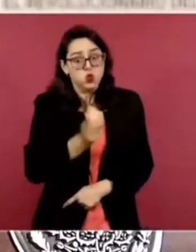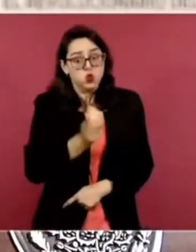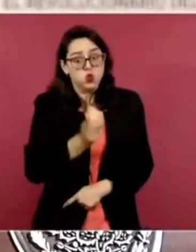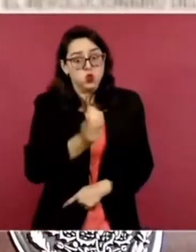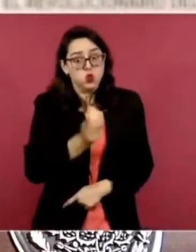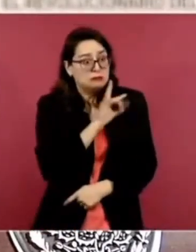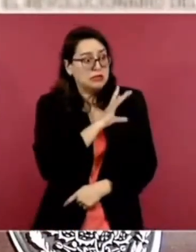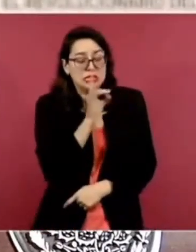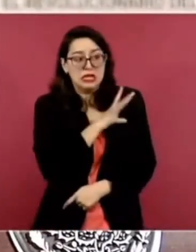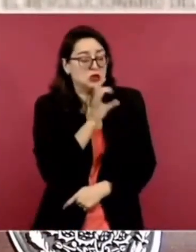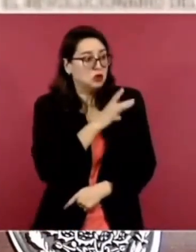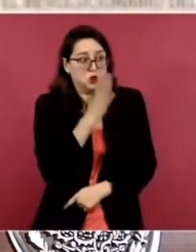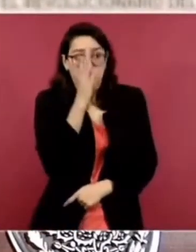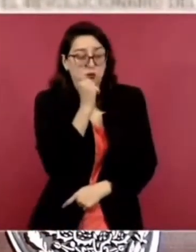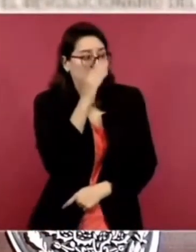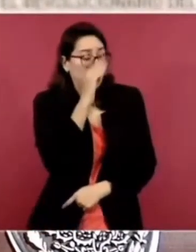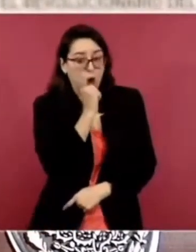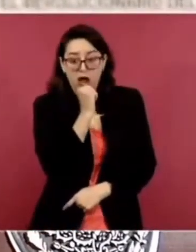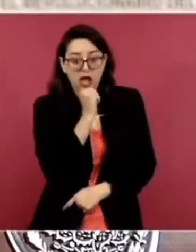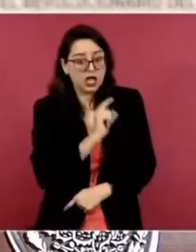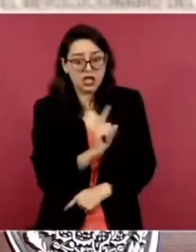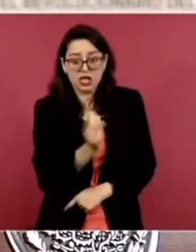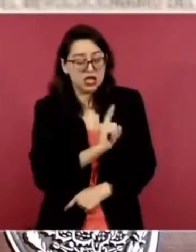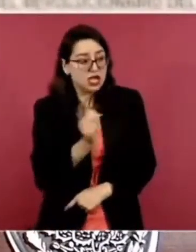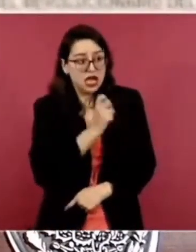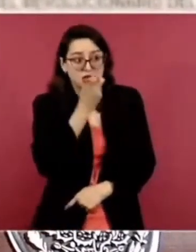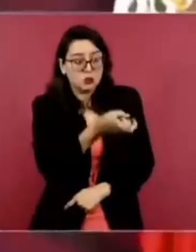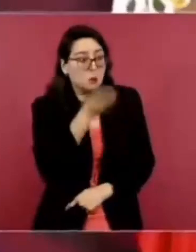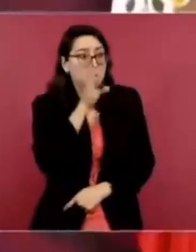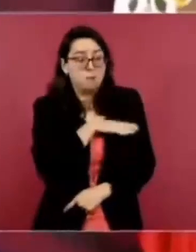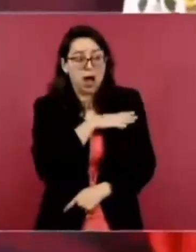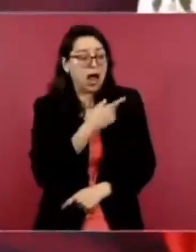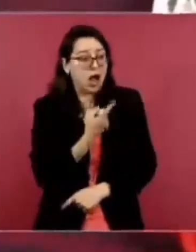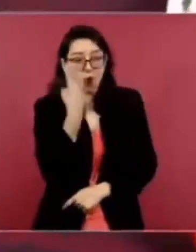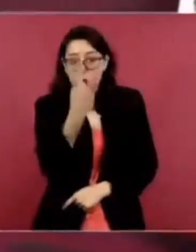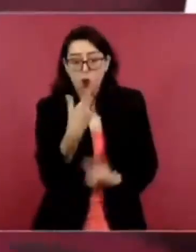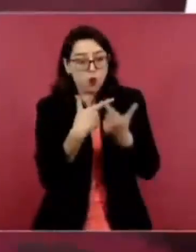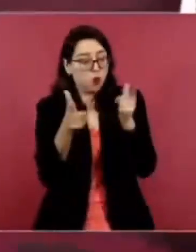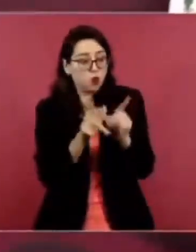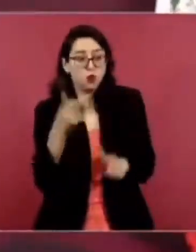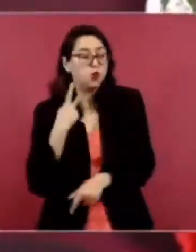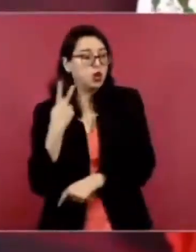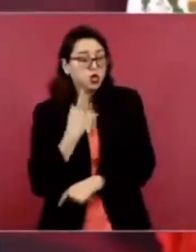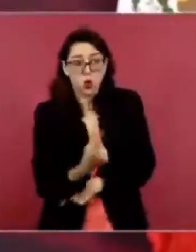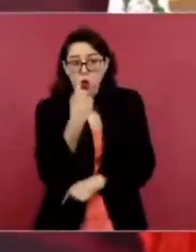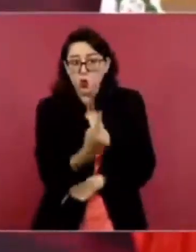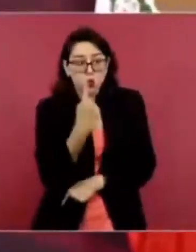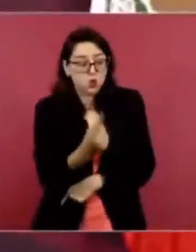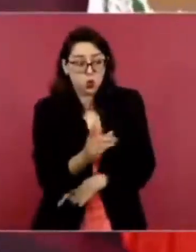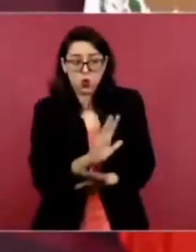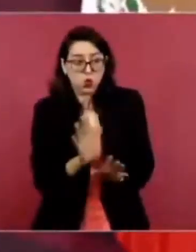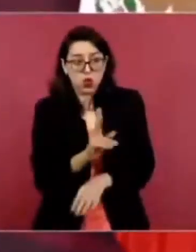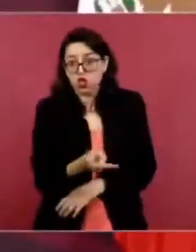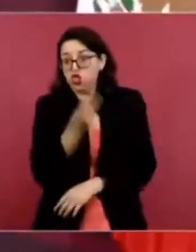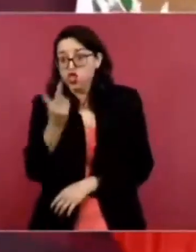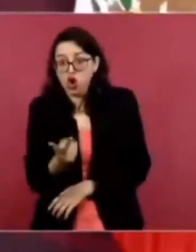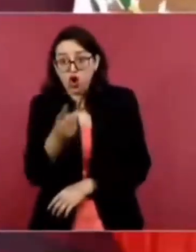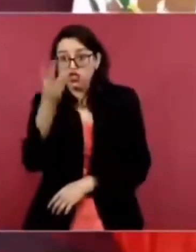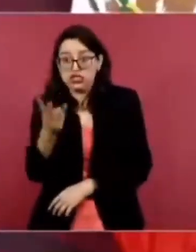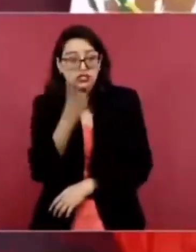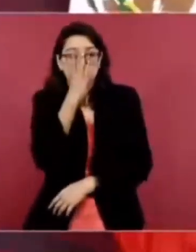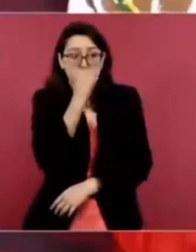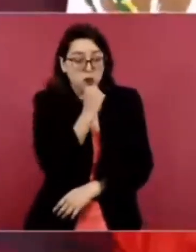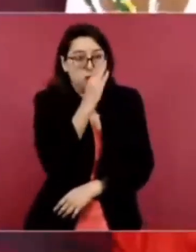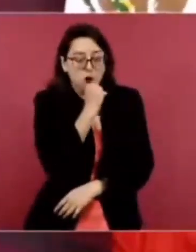Y él me ayudó mucho porque transmitía nuestros boletines sobre